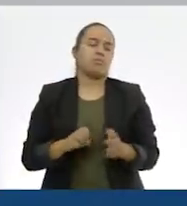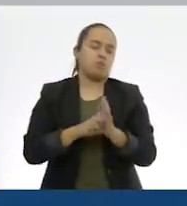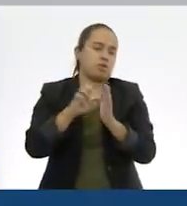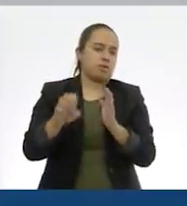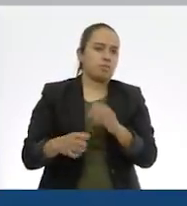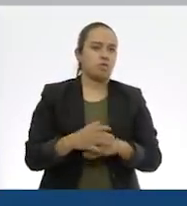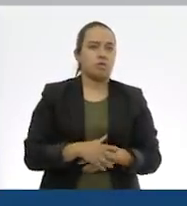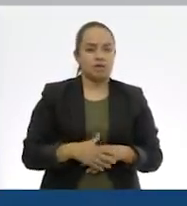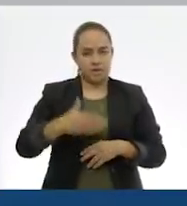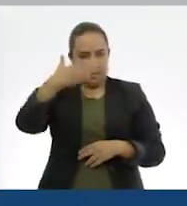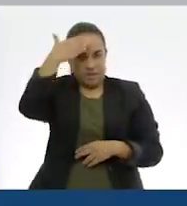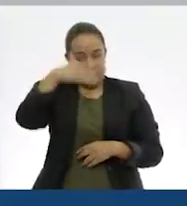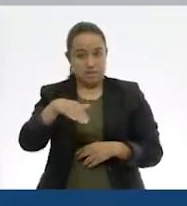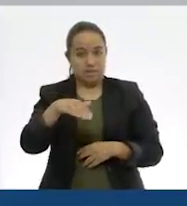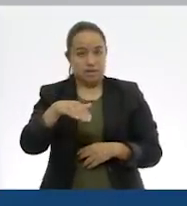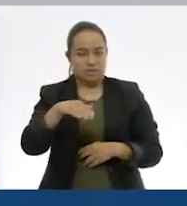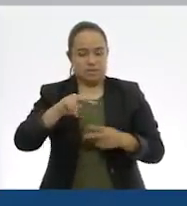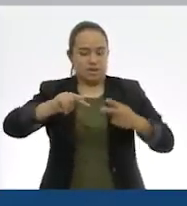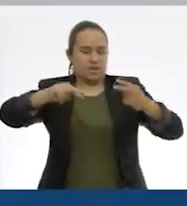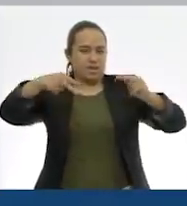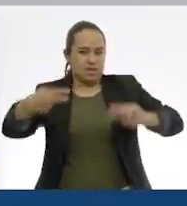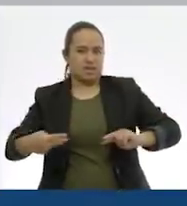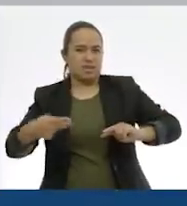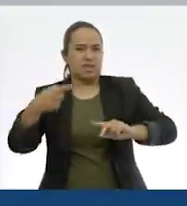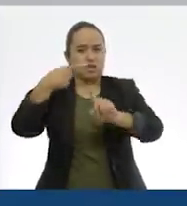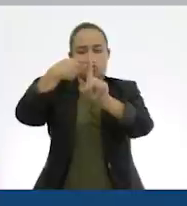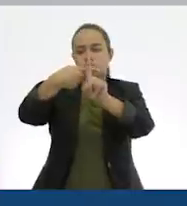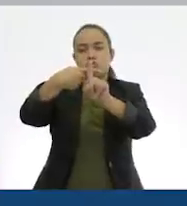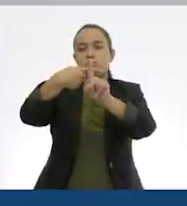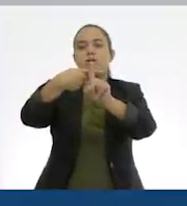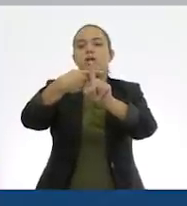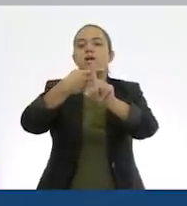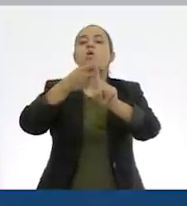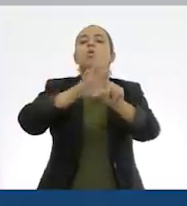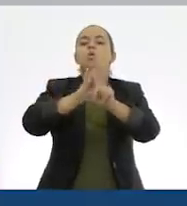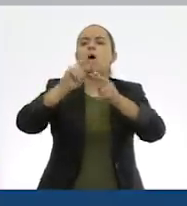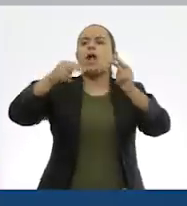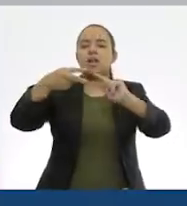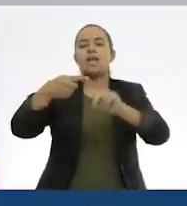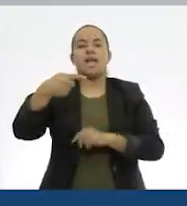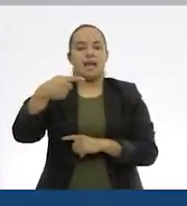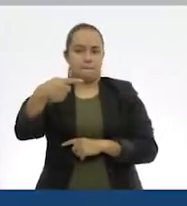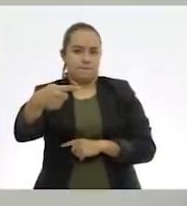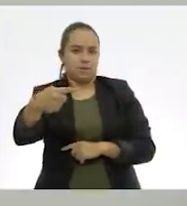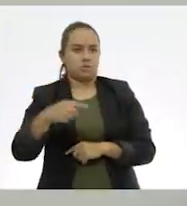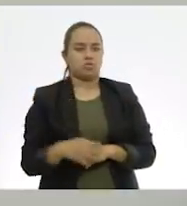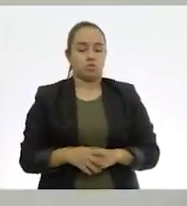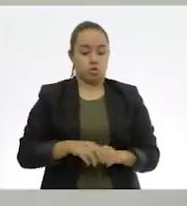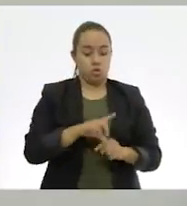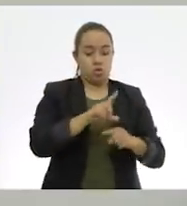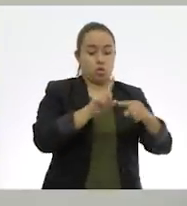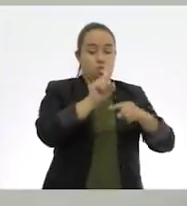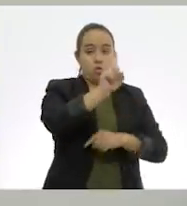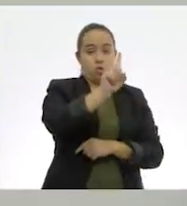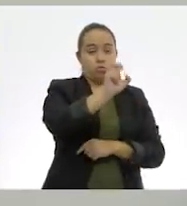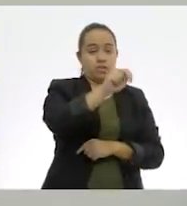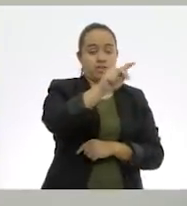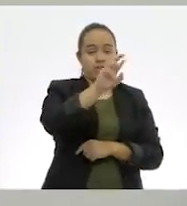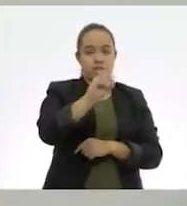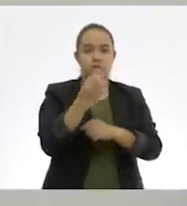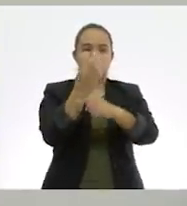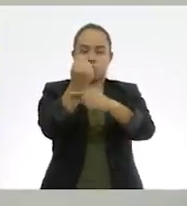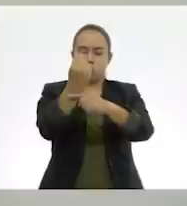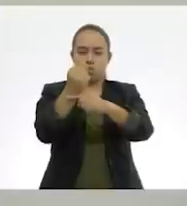que ya sabemos que la operación contraria a la suma es la resta. Sí. Entonces tenemos un entero nueve